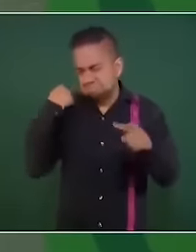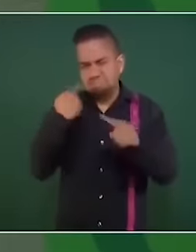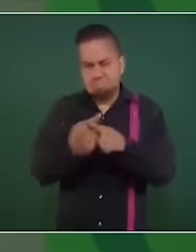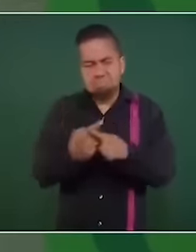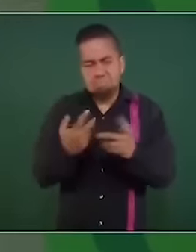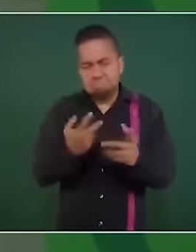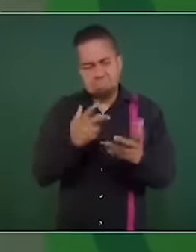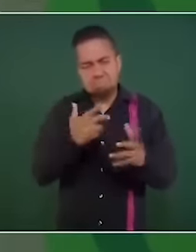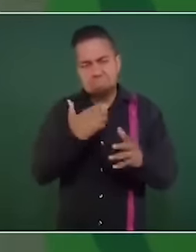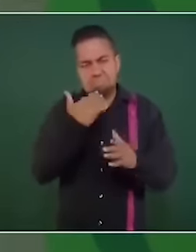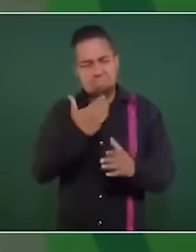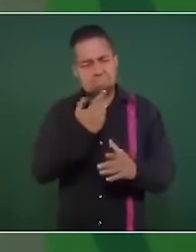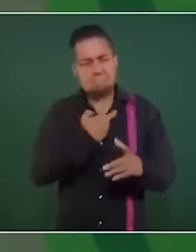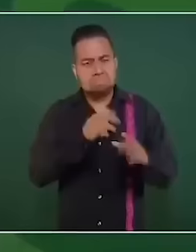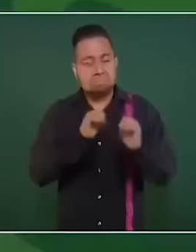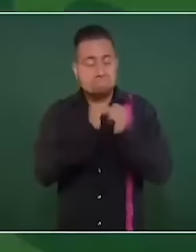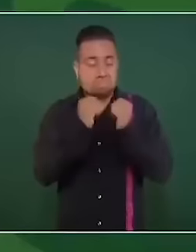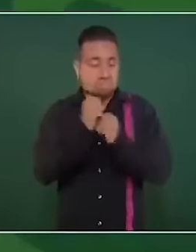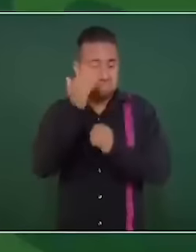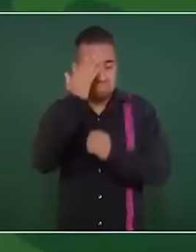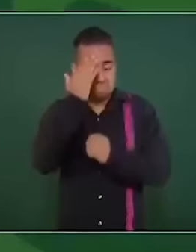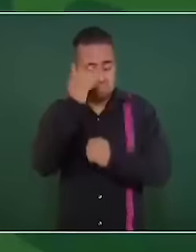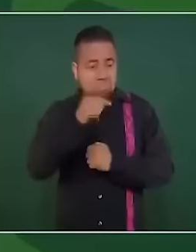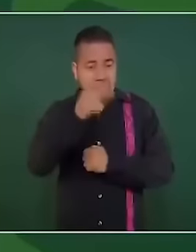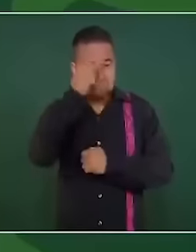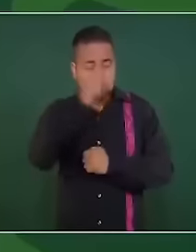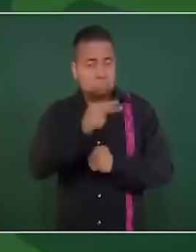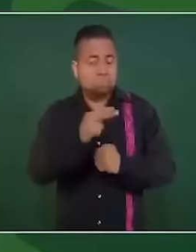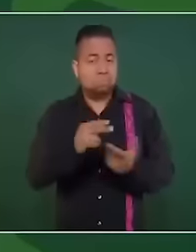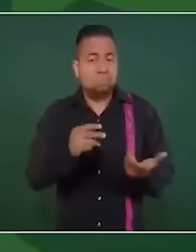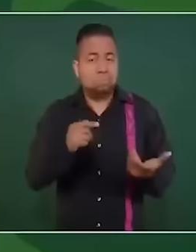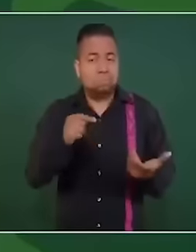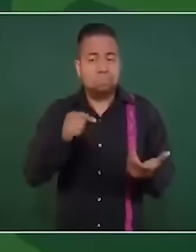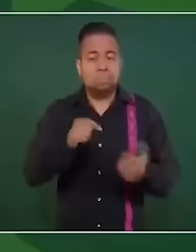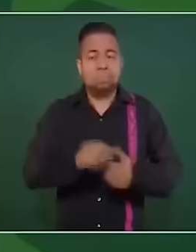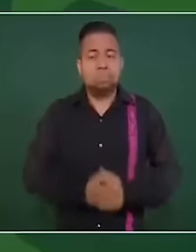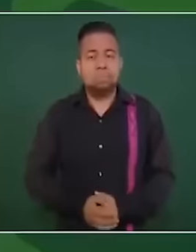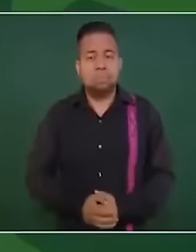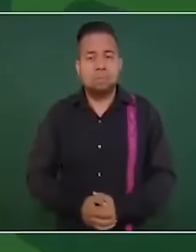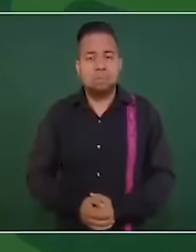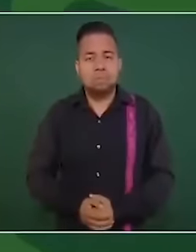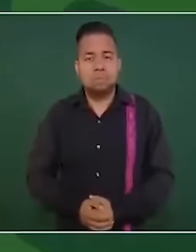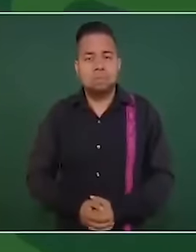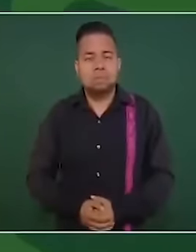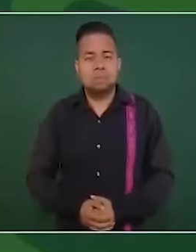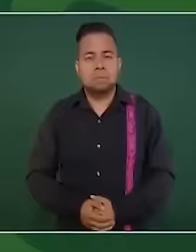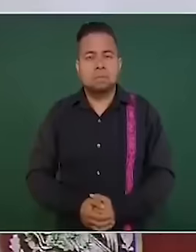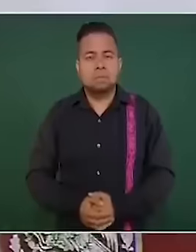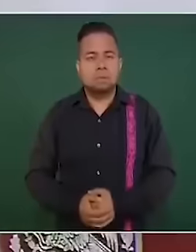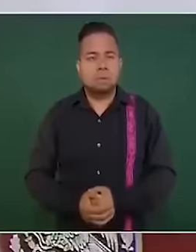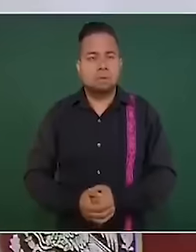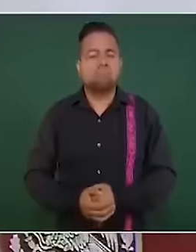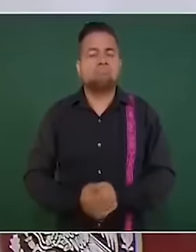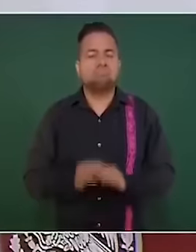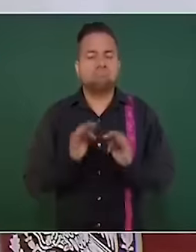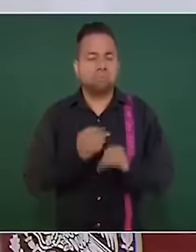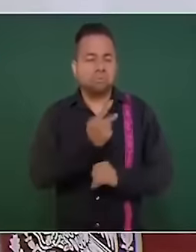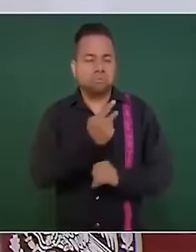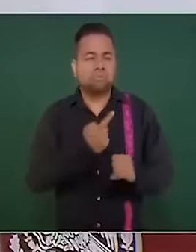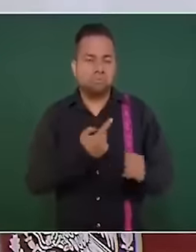necesitamos trabajar juntos